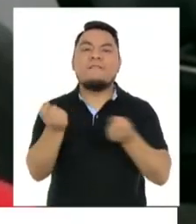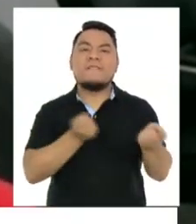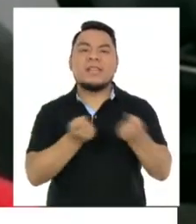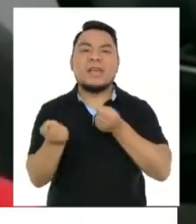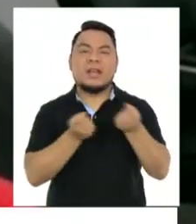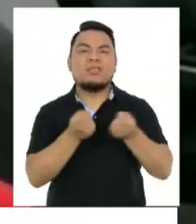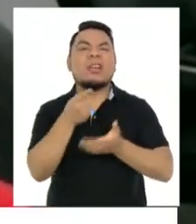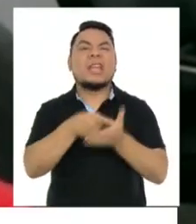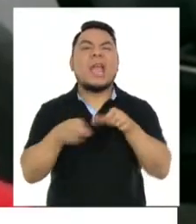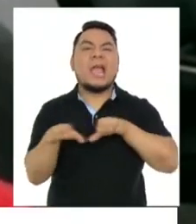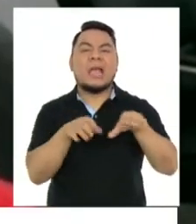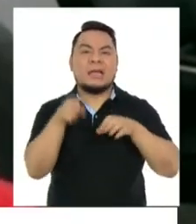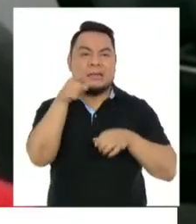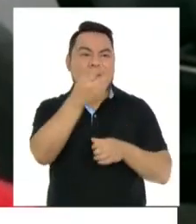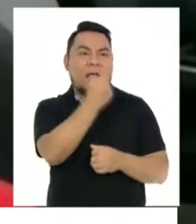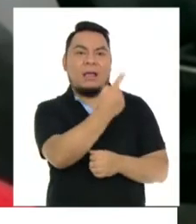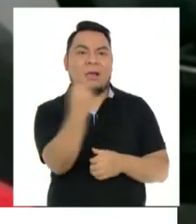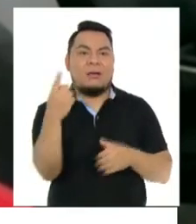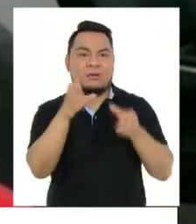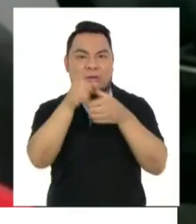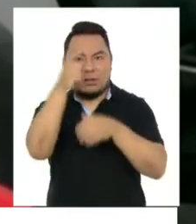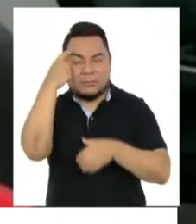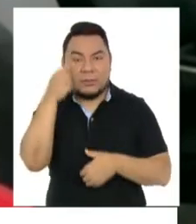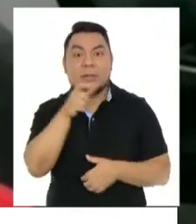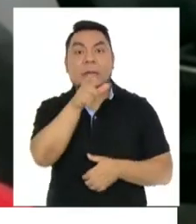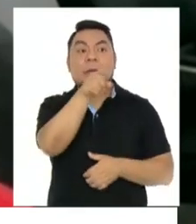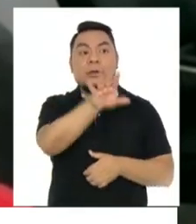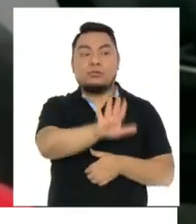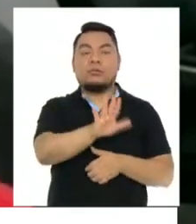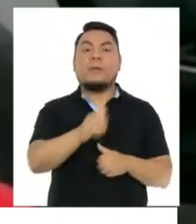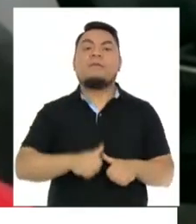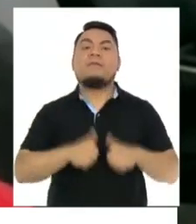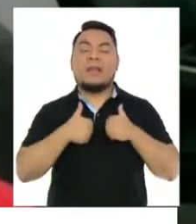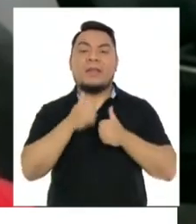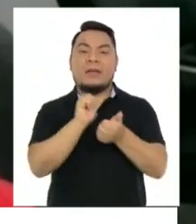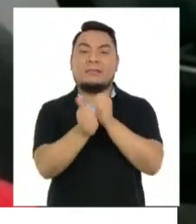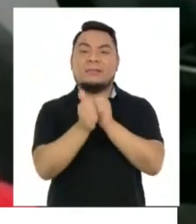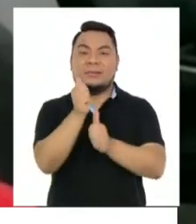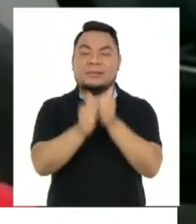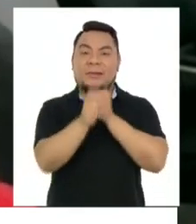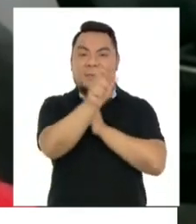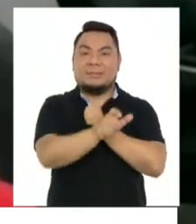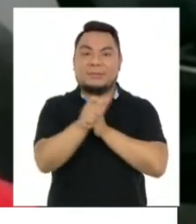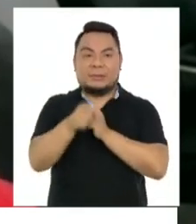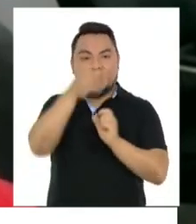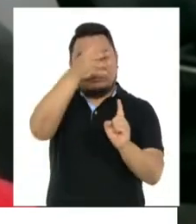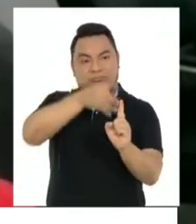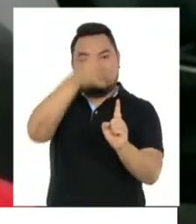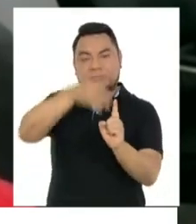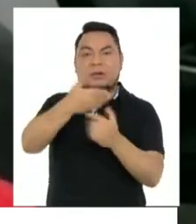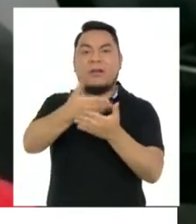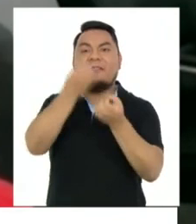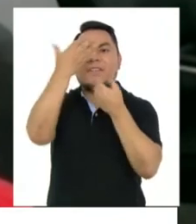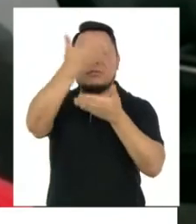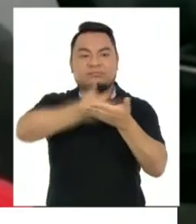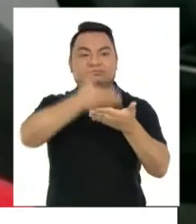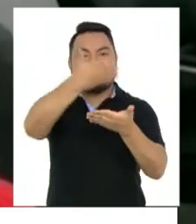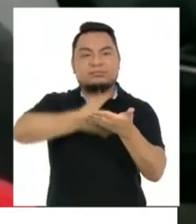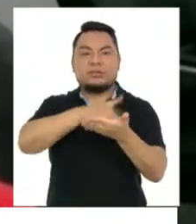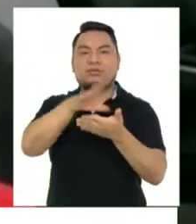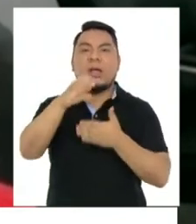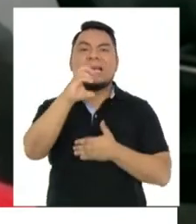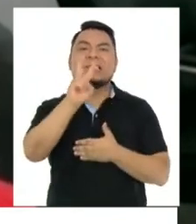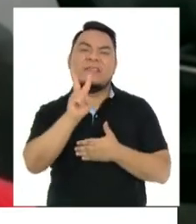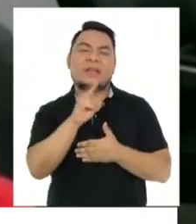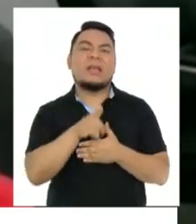gobierno, de los candidatos que están postulando en estas elecciones, tanto a nivel presidencial,